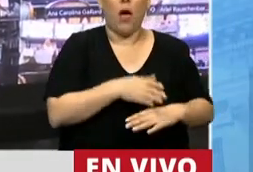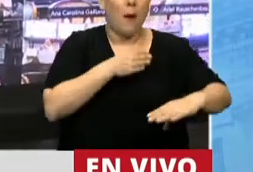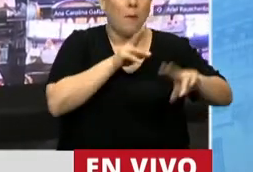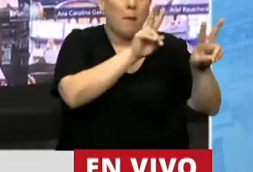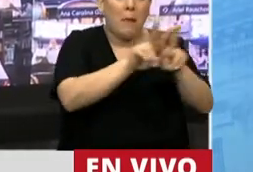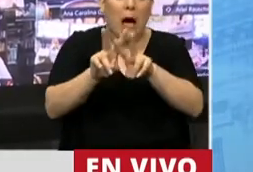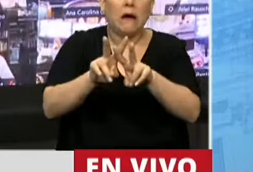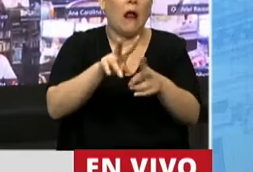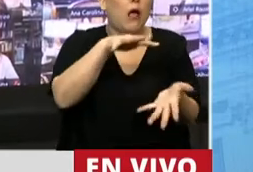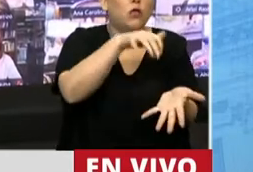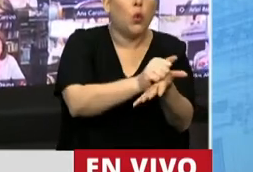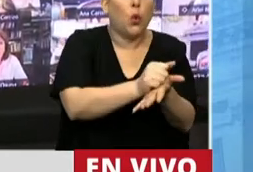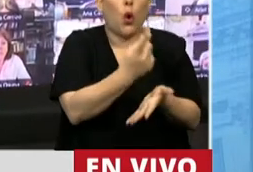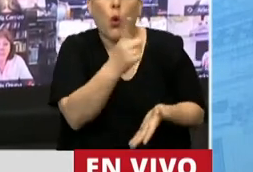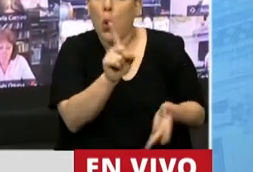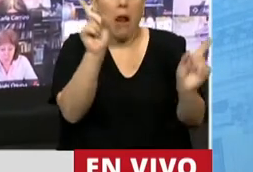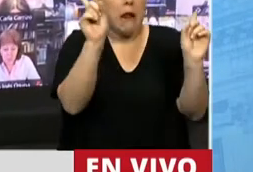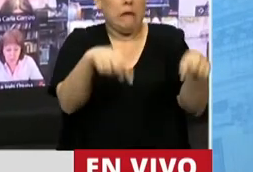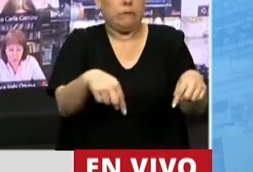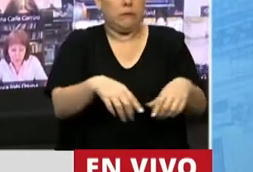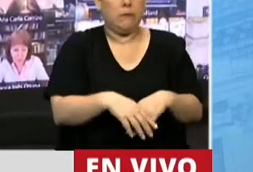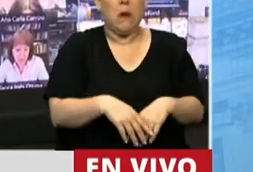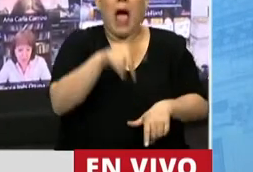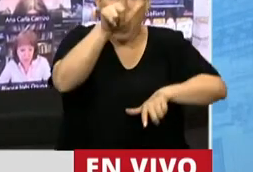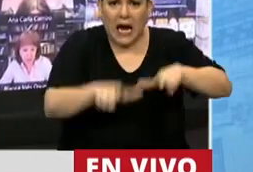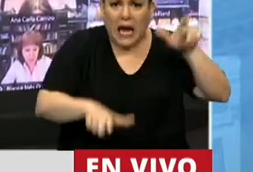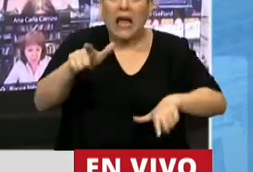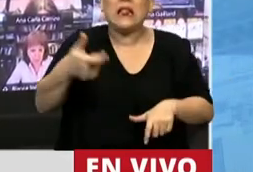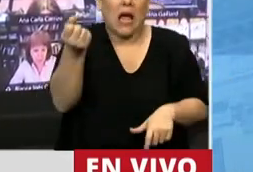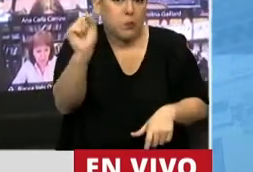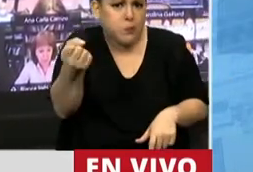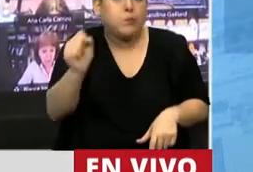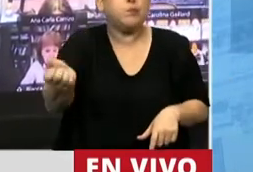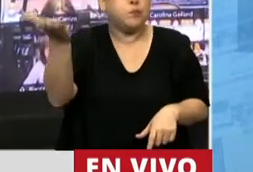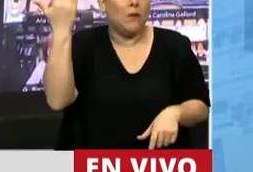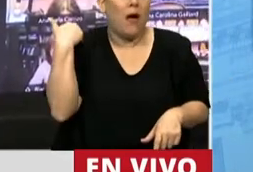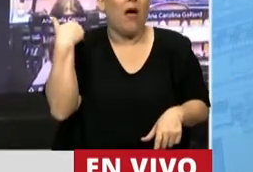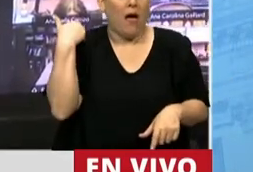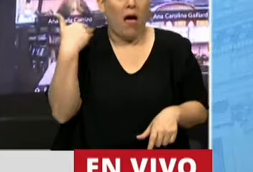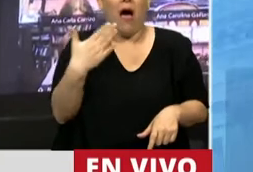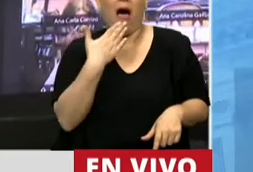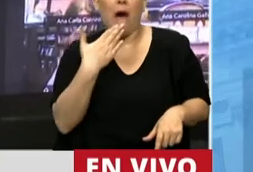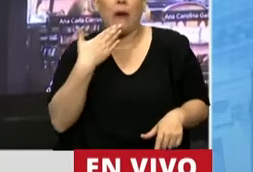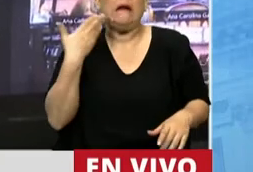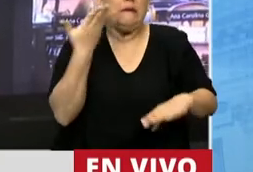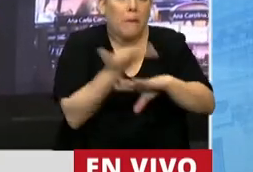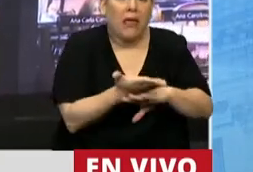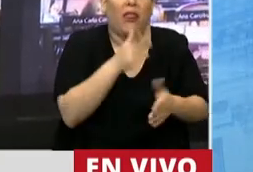sabe qué turno está. Hay gente que desde el mes de abril ha solicitado turnos y hasta la fecha no ha podido ingresar.